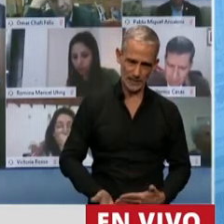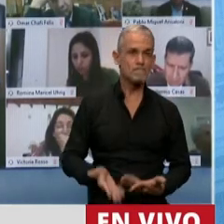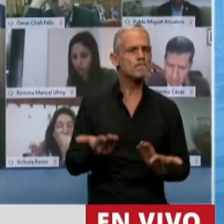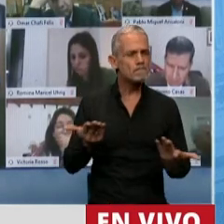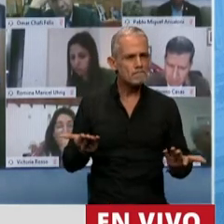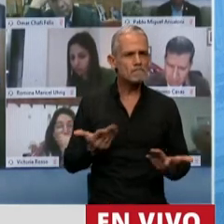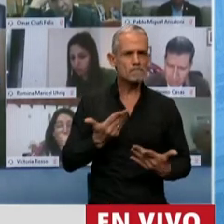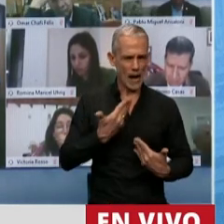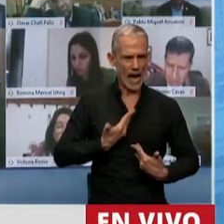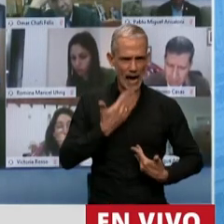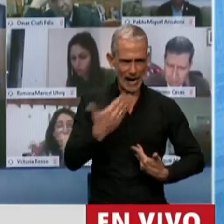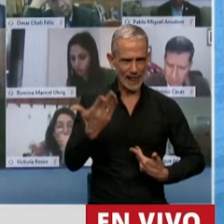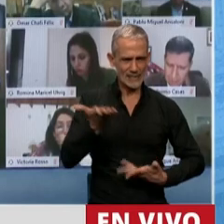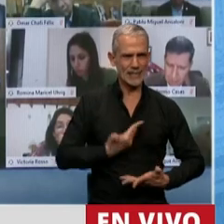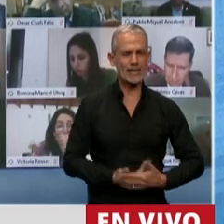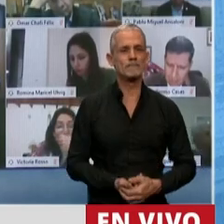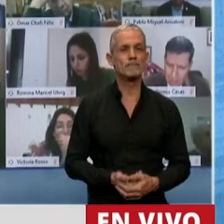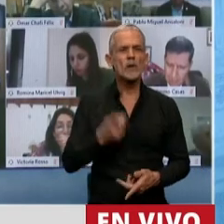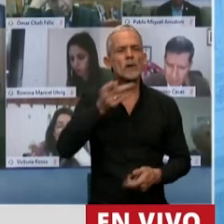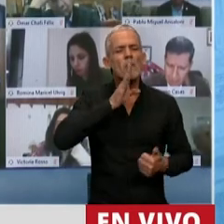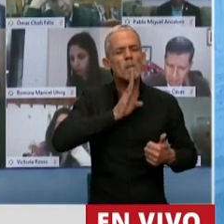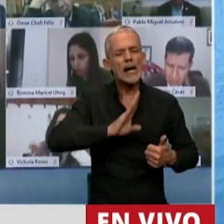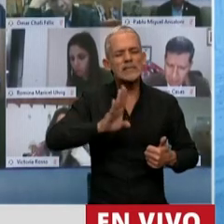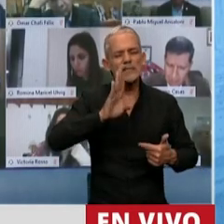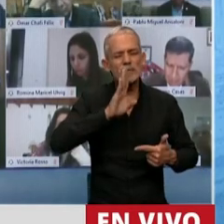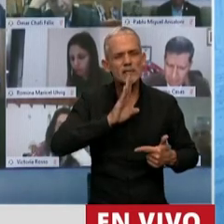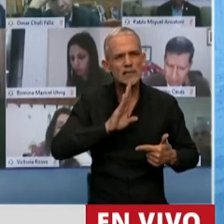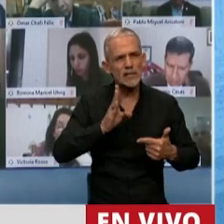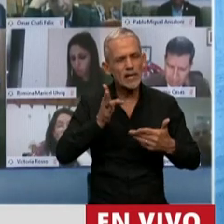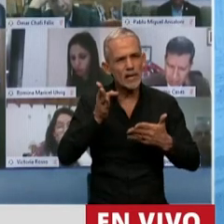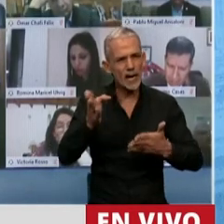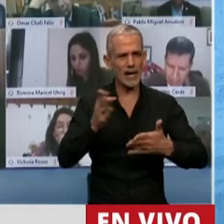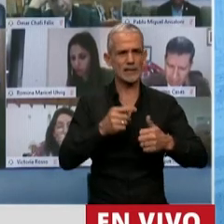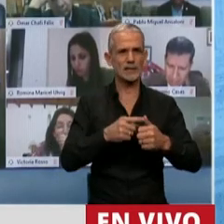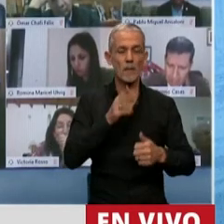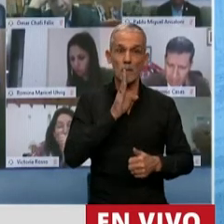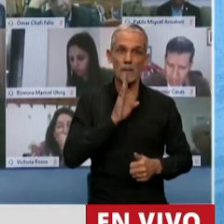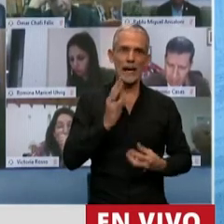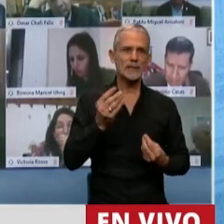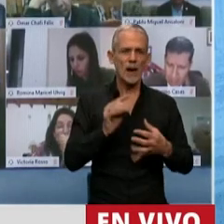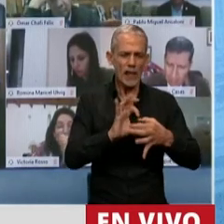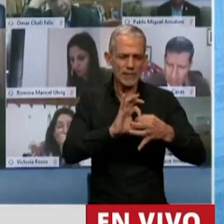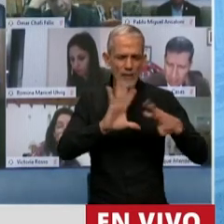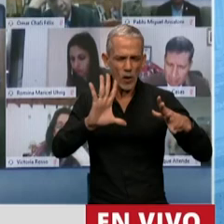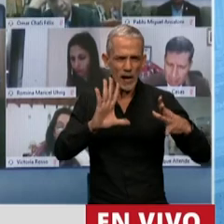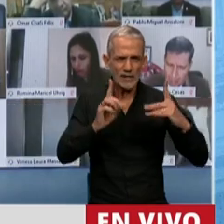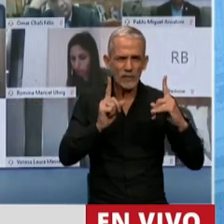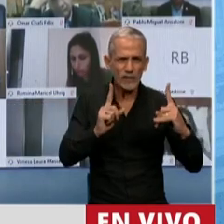Agradecerle, Presidente. La paciencia en mantener la democracia,